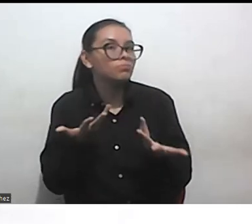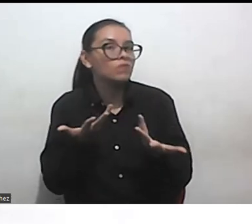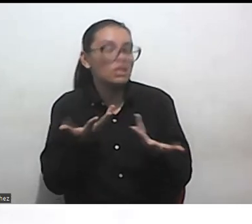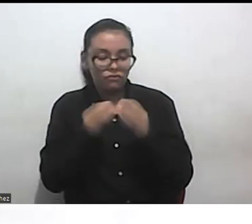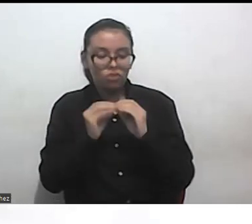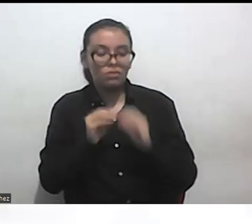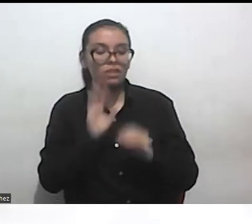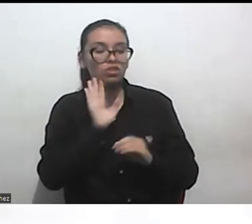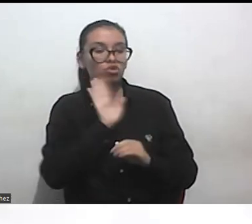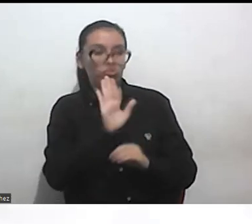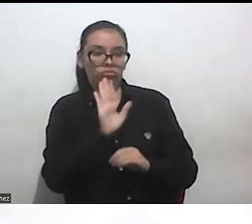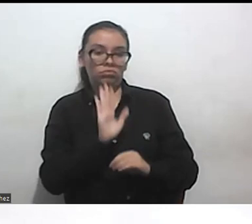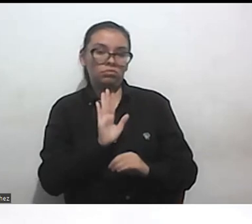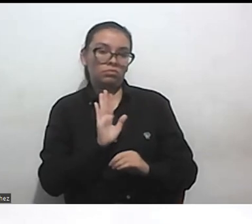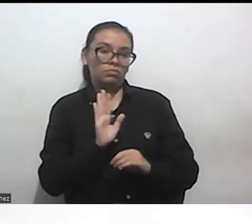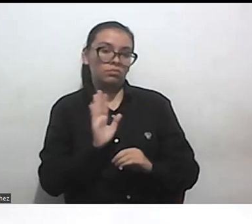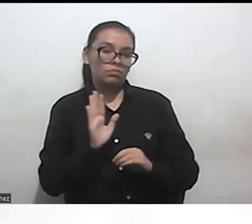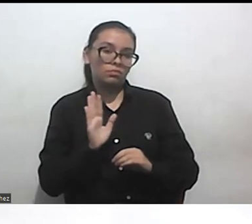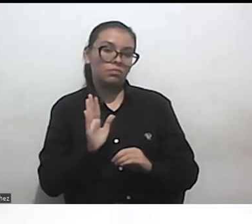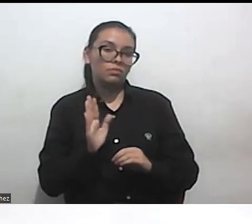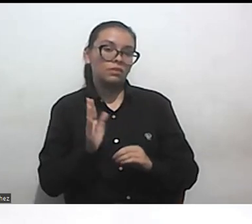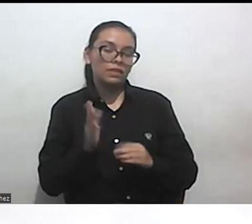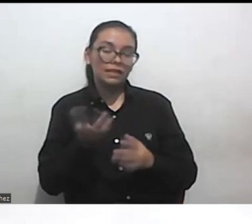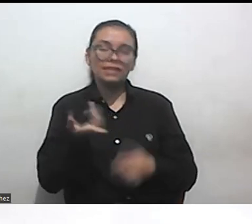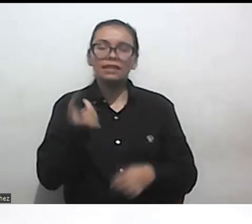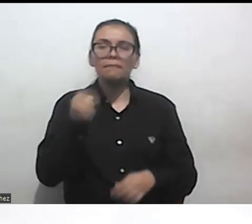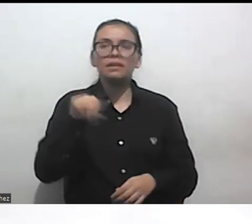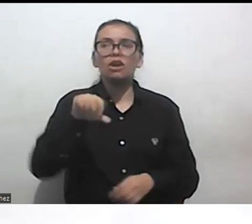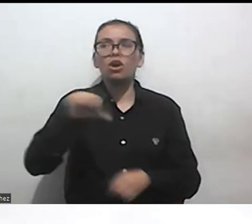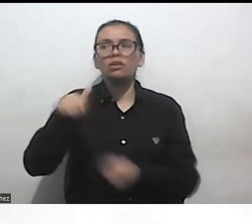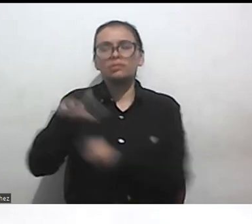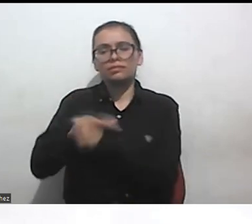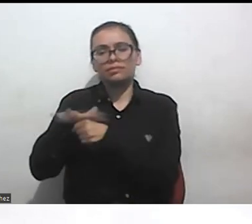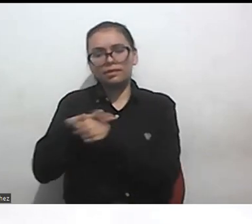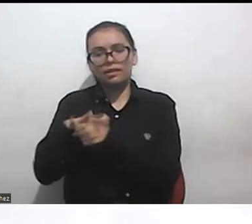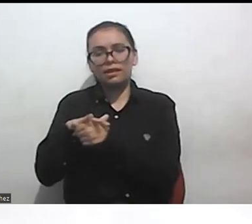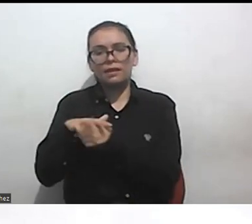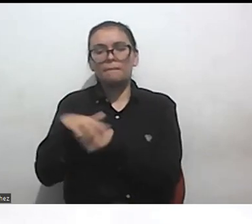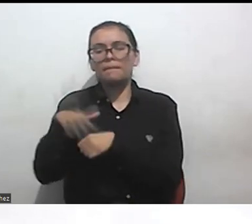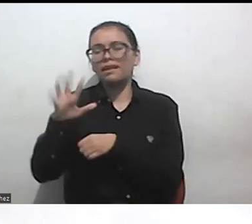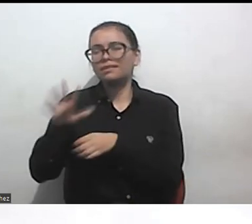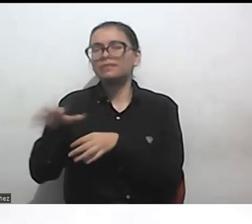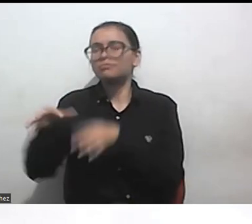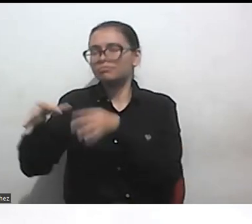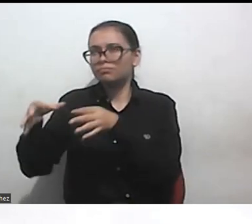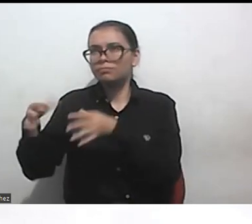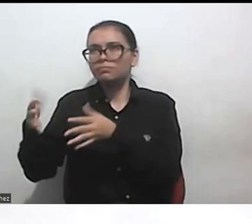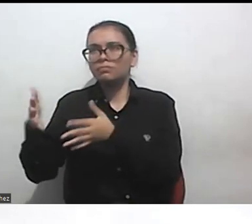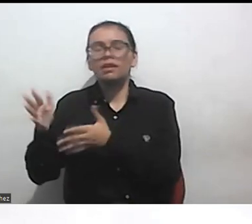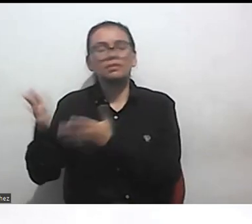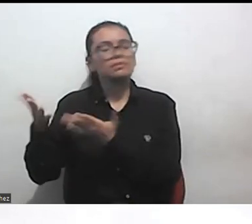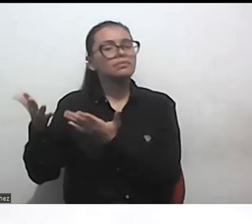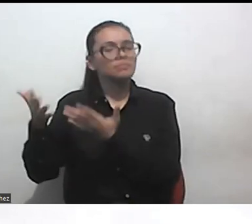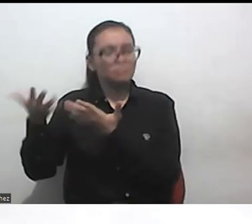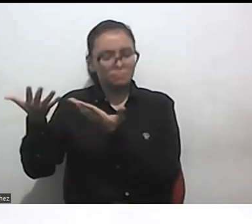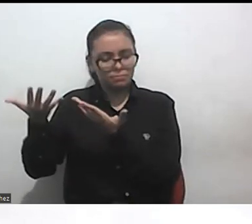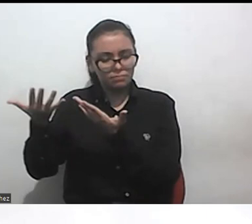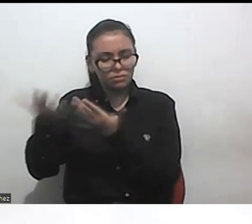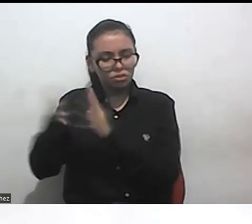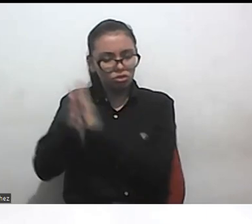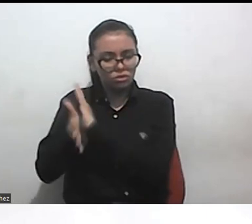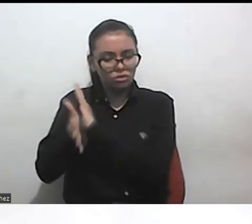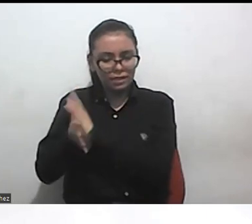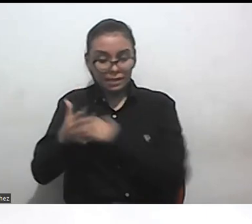bien creo que otra cosa de manera muy aterrizada es incluso mi